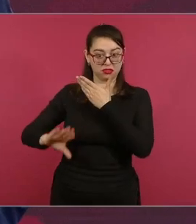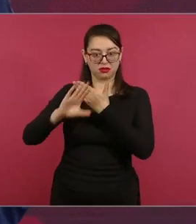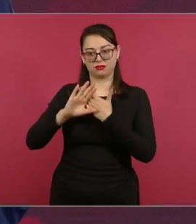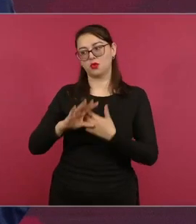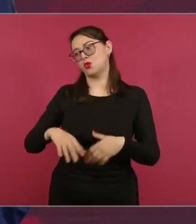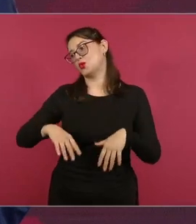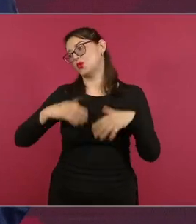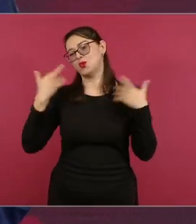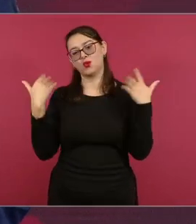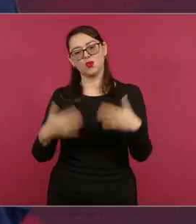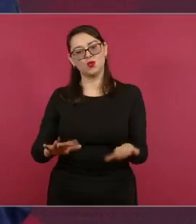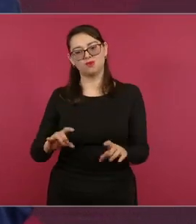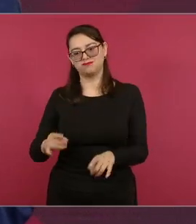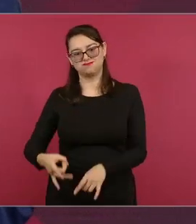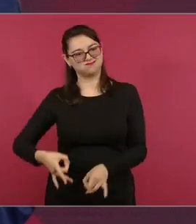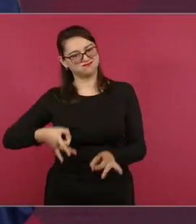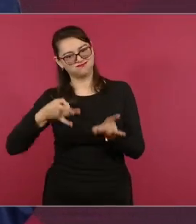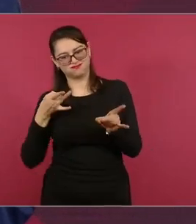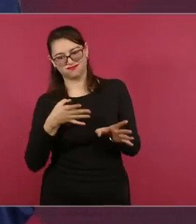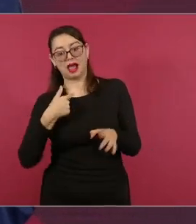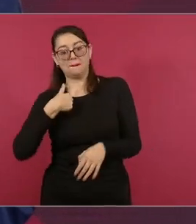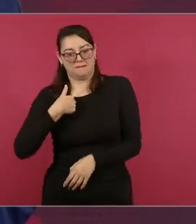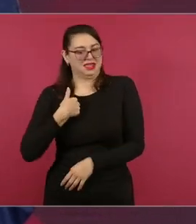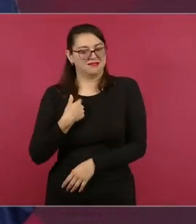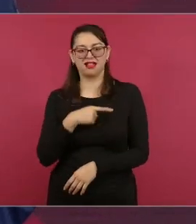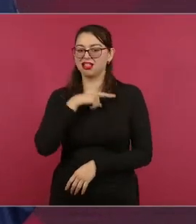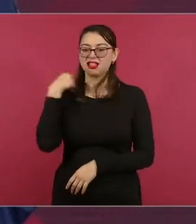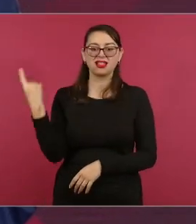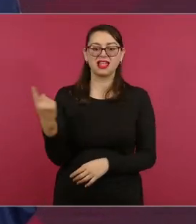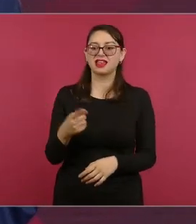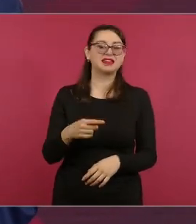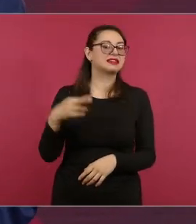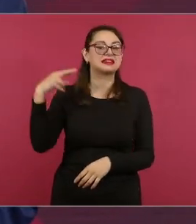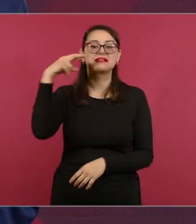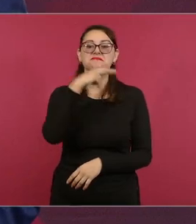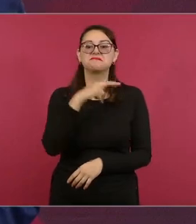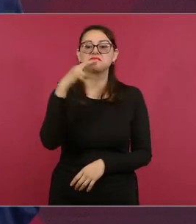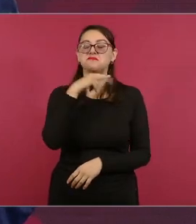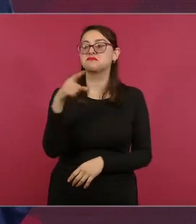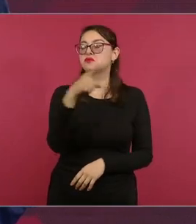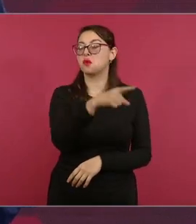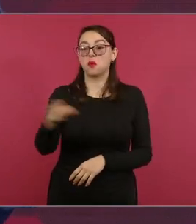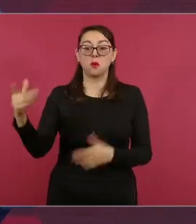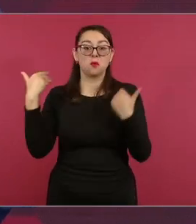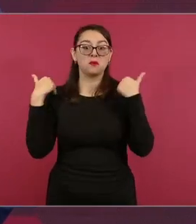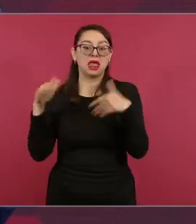cada 15 días, cada mes. La última